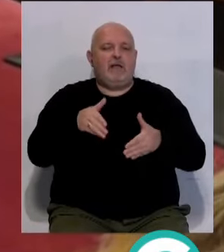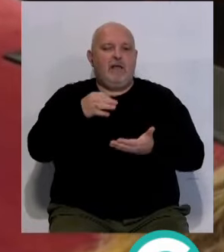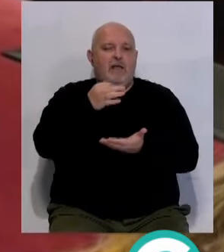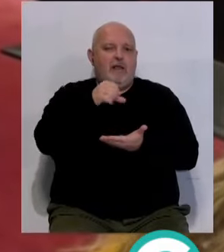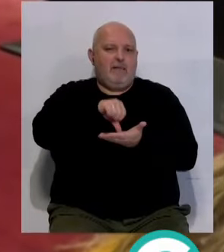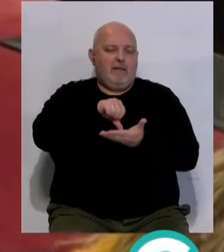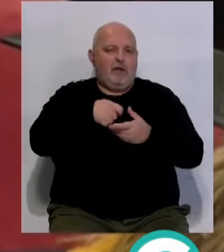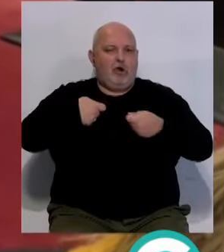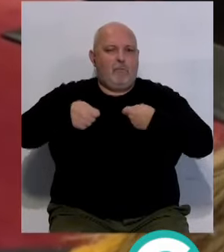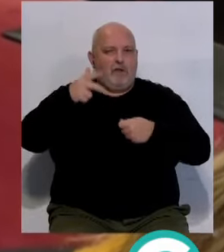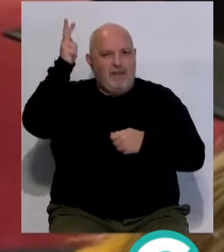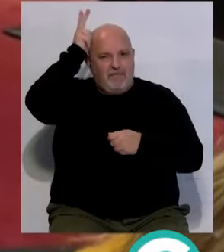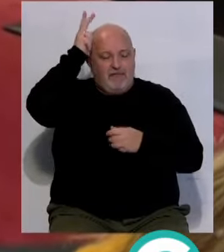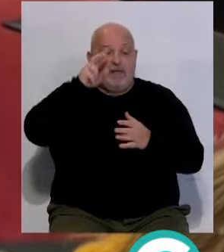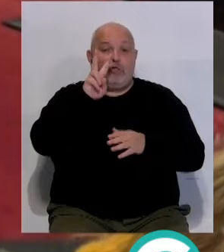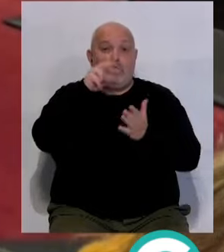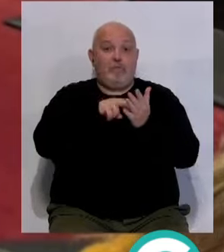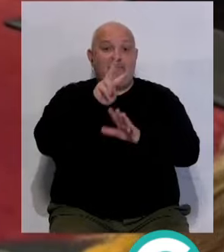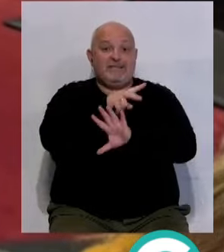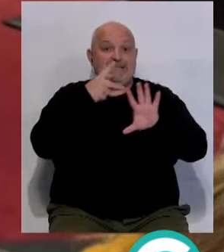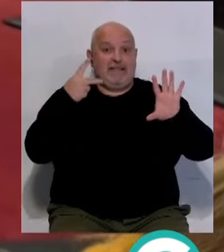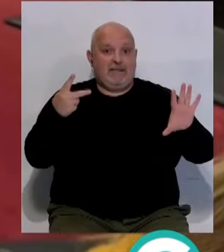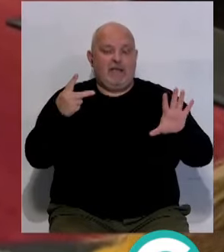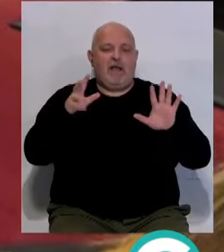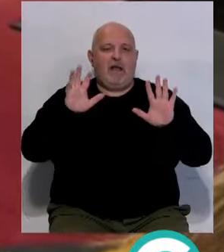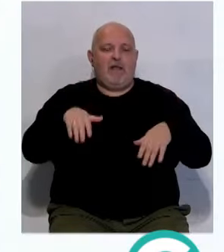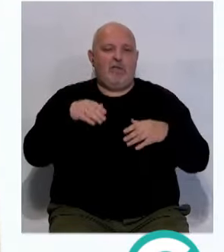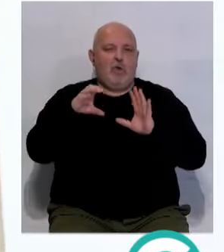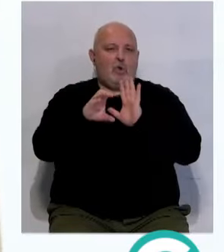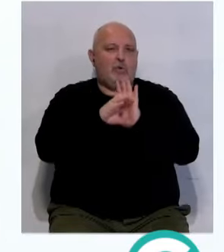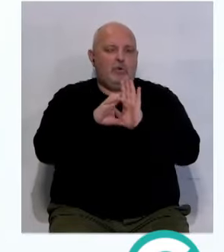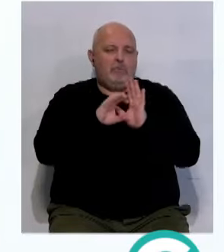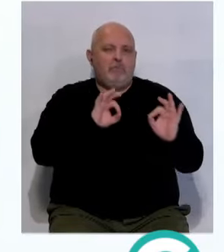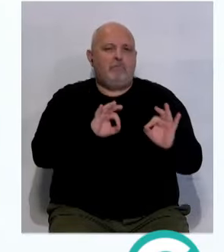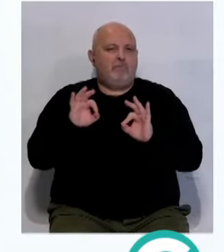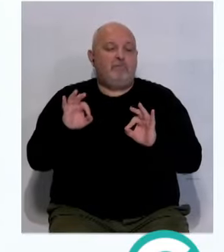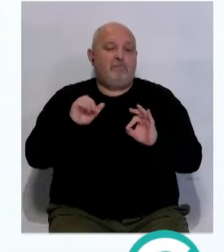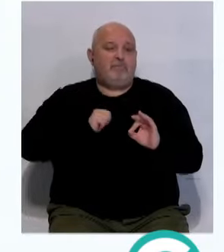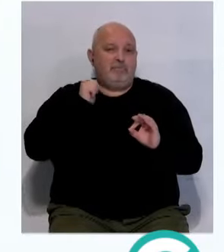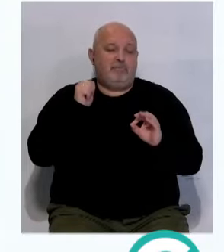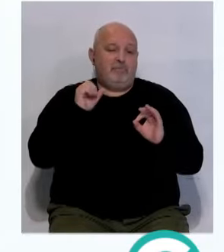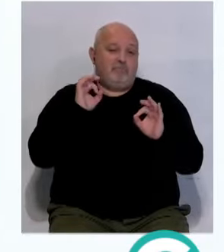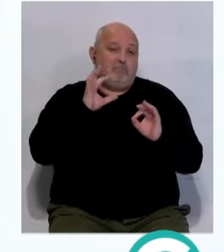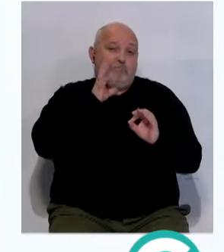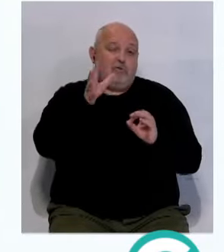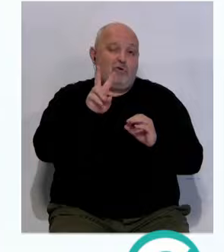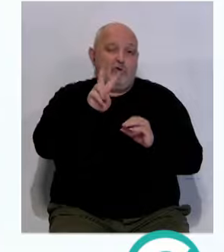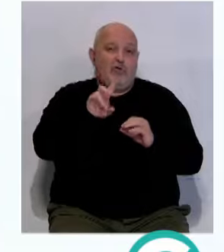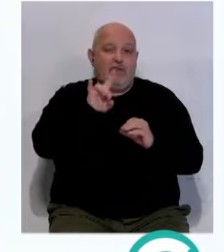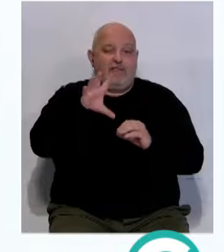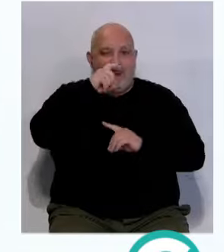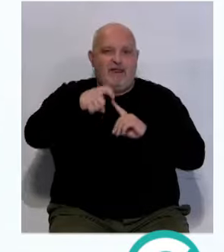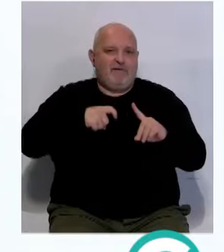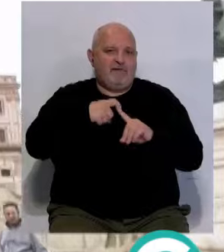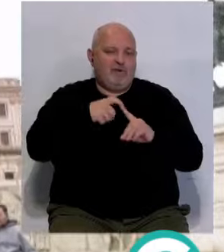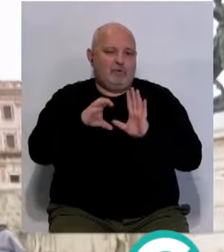capitalidad del comercio con indias y en 2027 en el Cádiz constitucional preparándose conmemoración especial por el 215